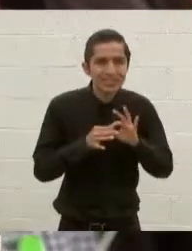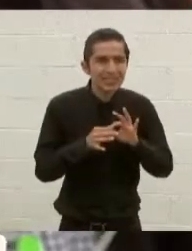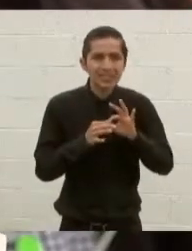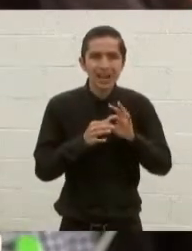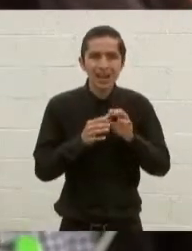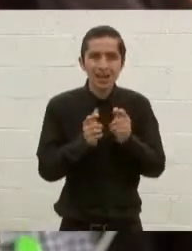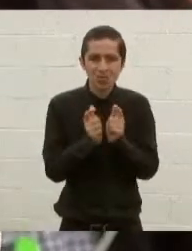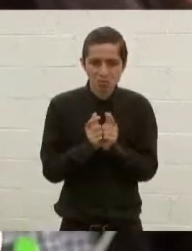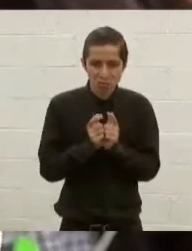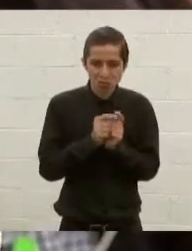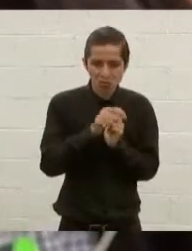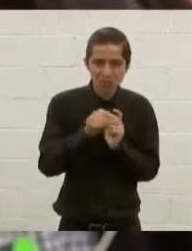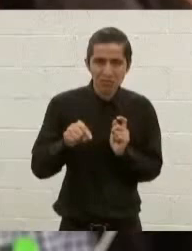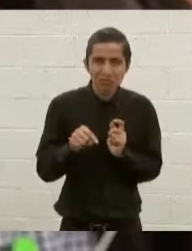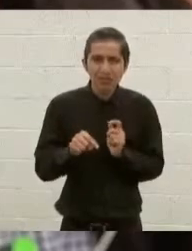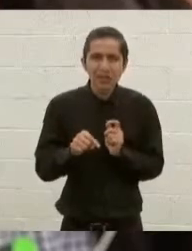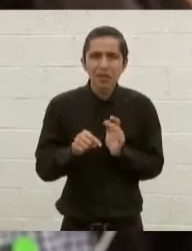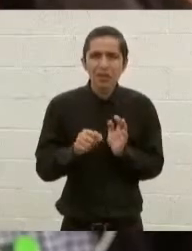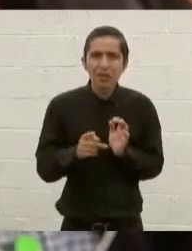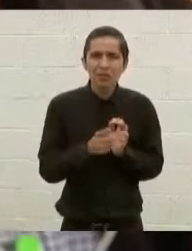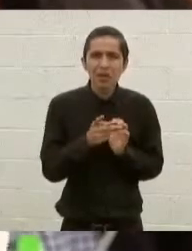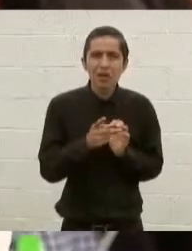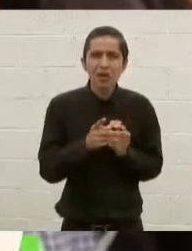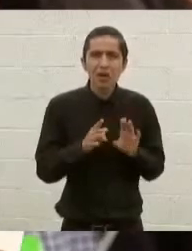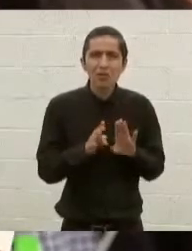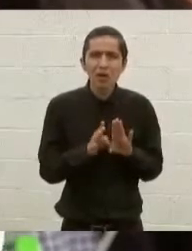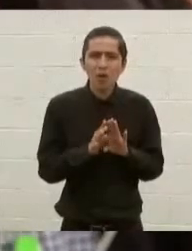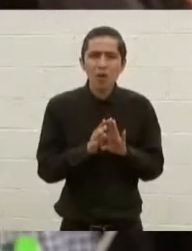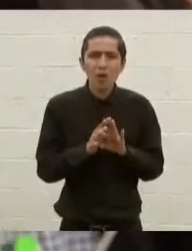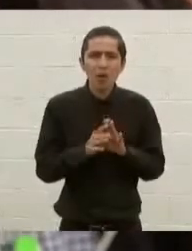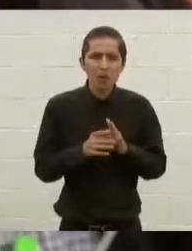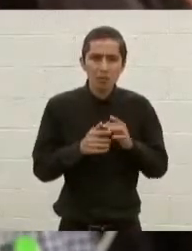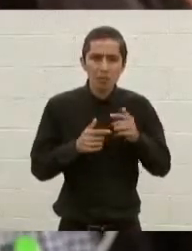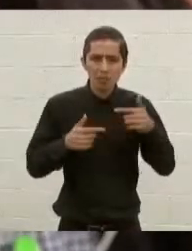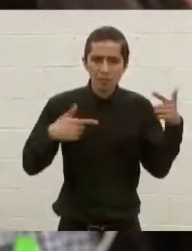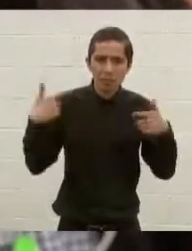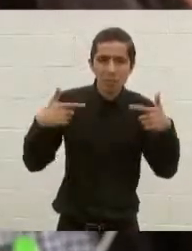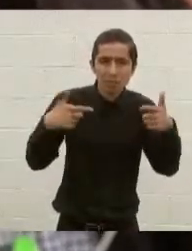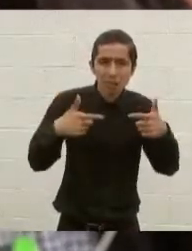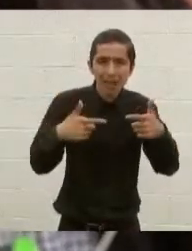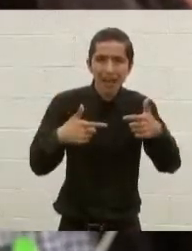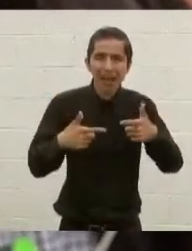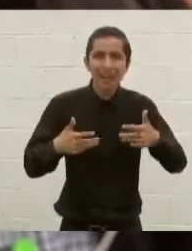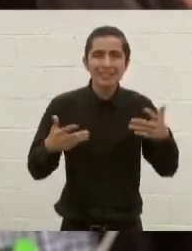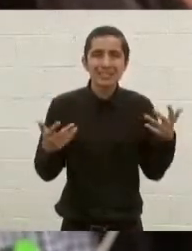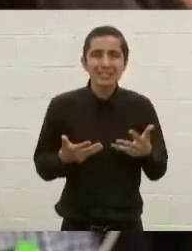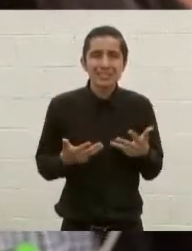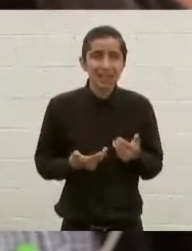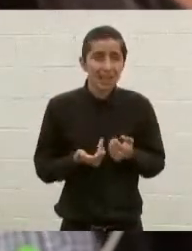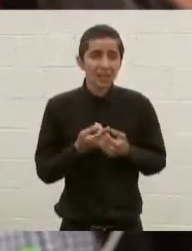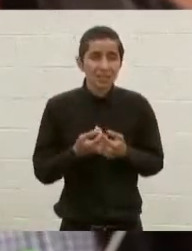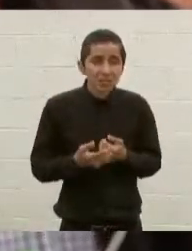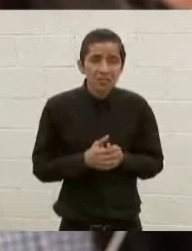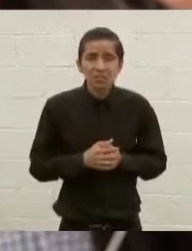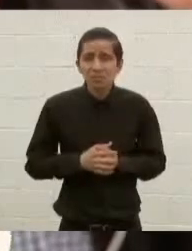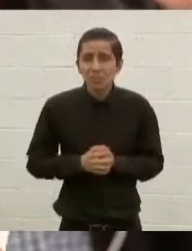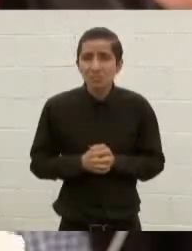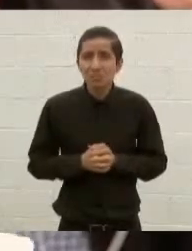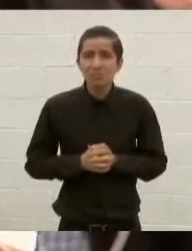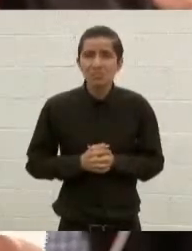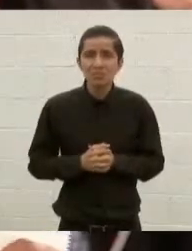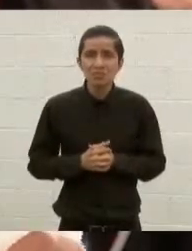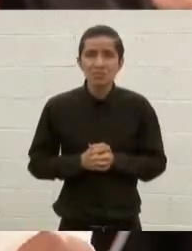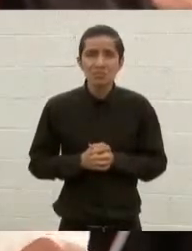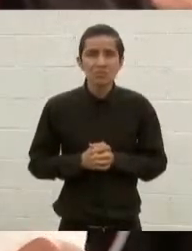otros grupos. Y sobre el poder de fuego que se notó, pues indudablemente sería de un grupo de